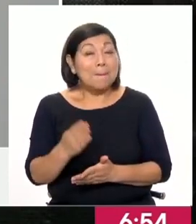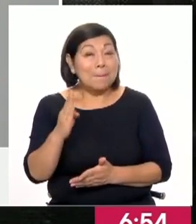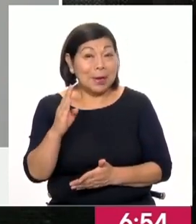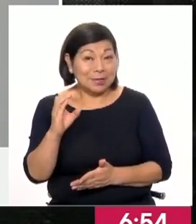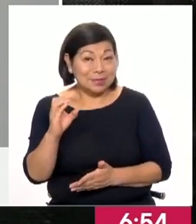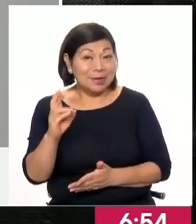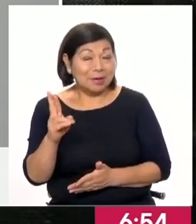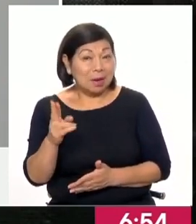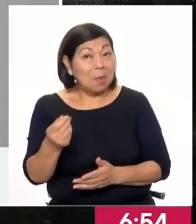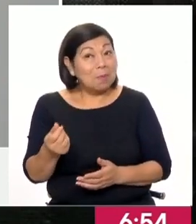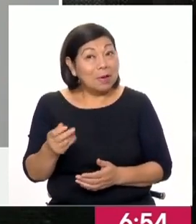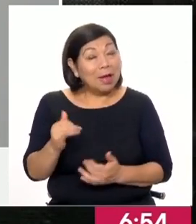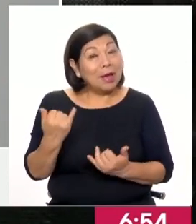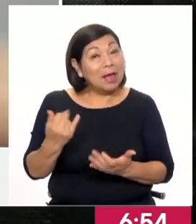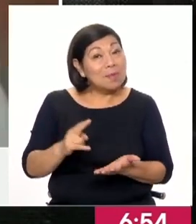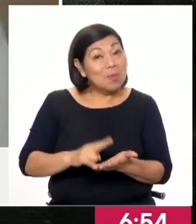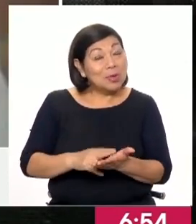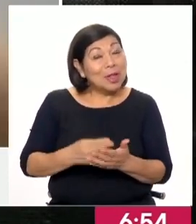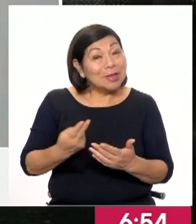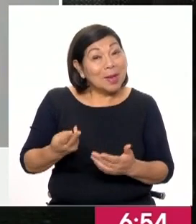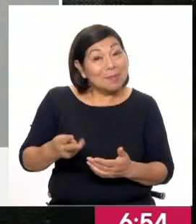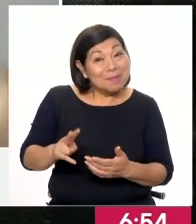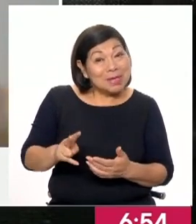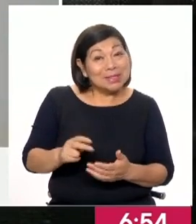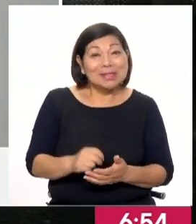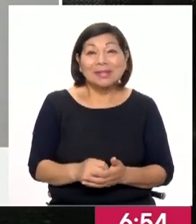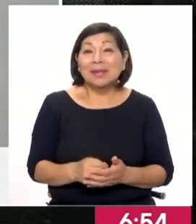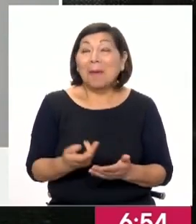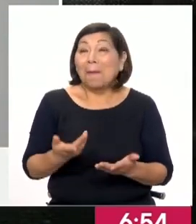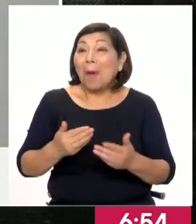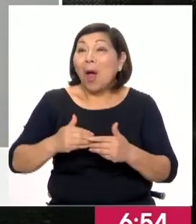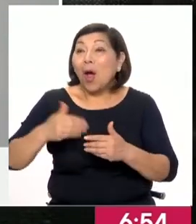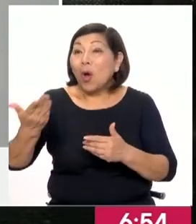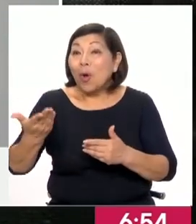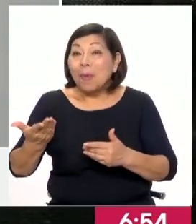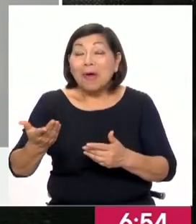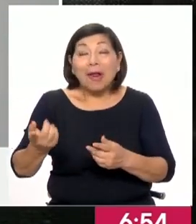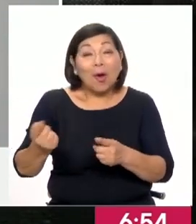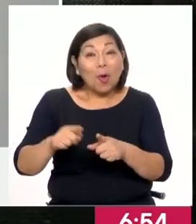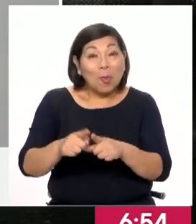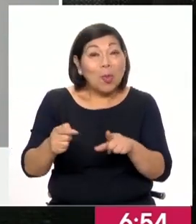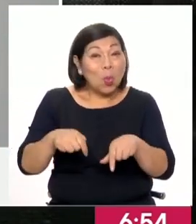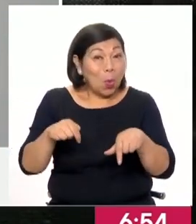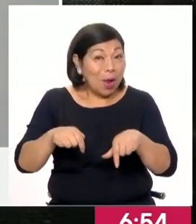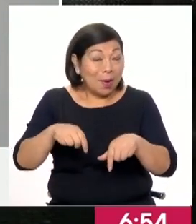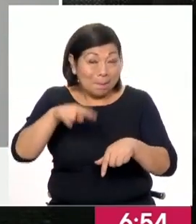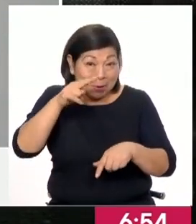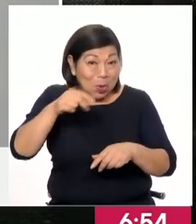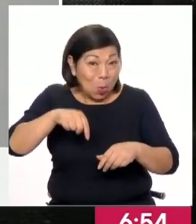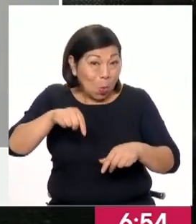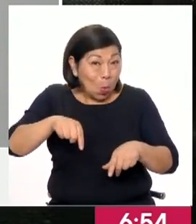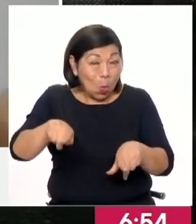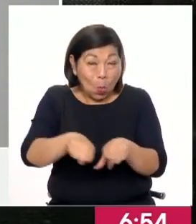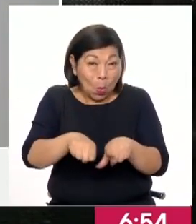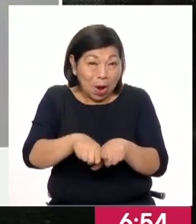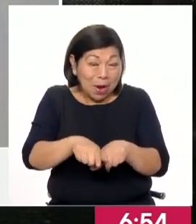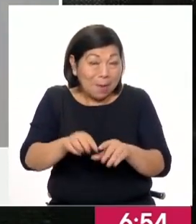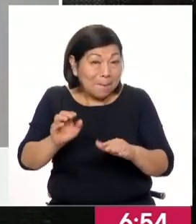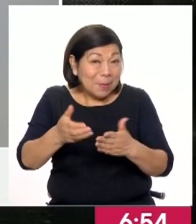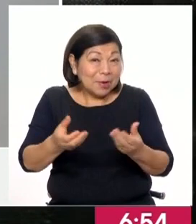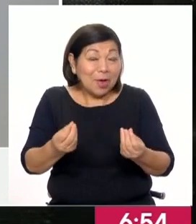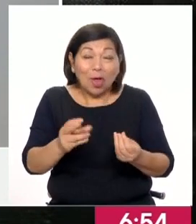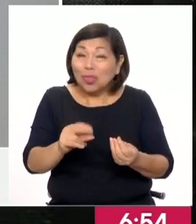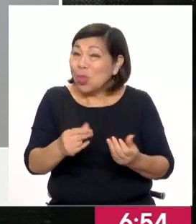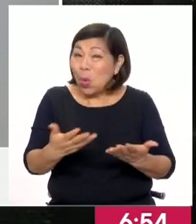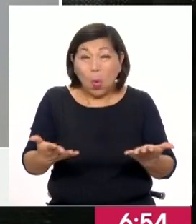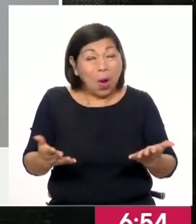suba su tasa acá, ¿no? Porque, digamos, si suben las tasas tanto afuera como acá, en términos relativos, en términos comparativos, como que no